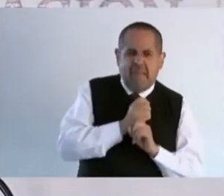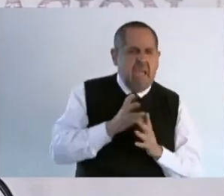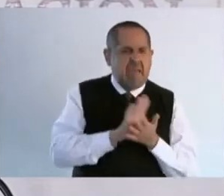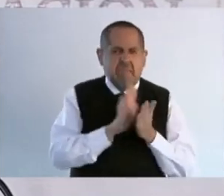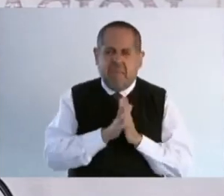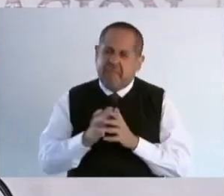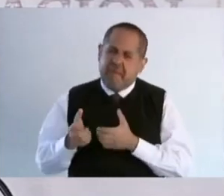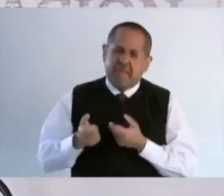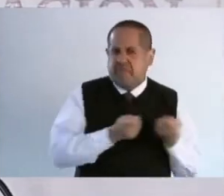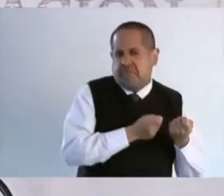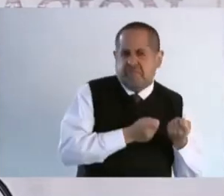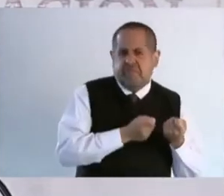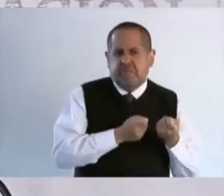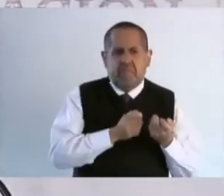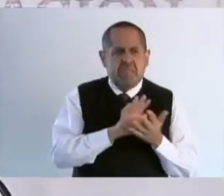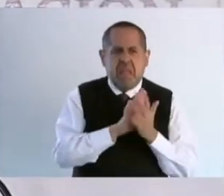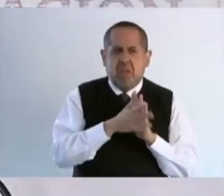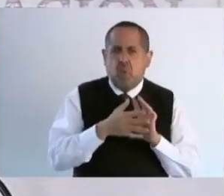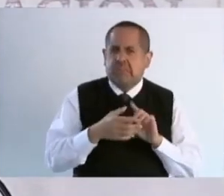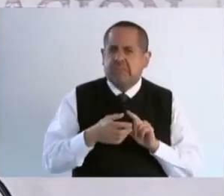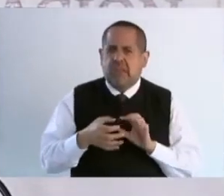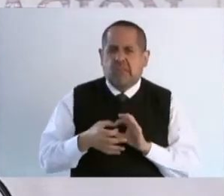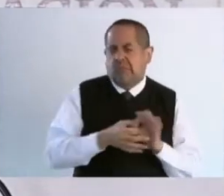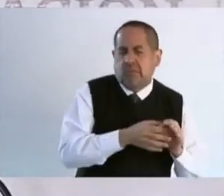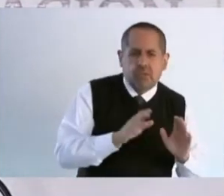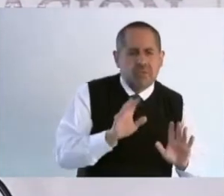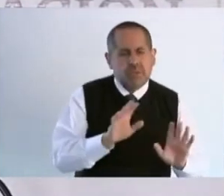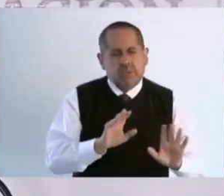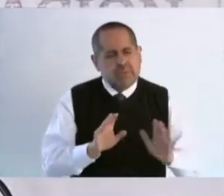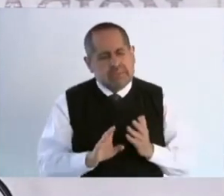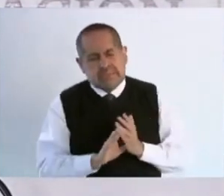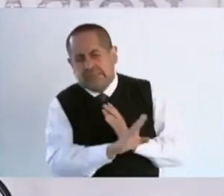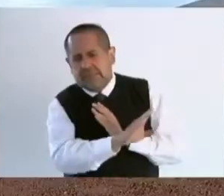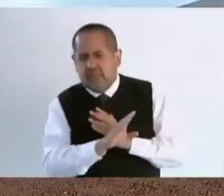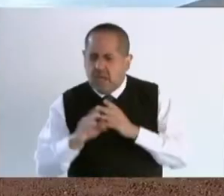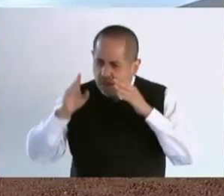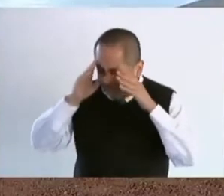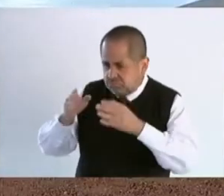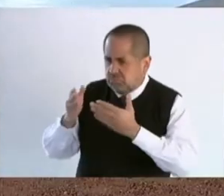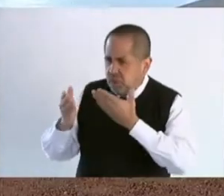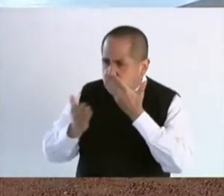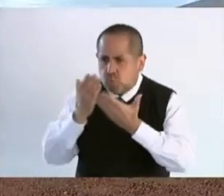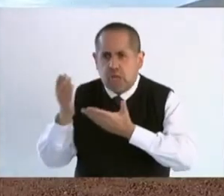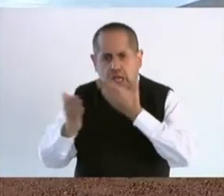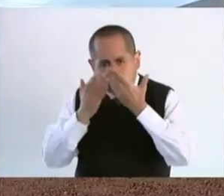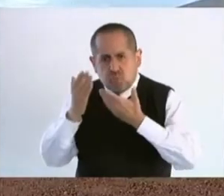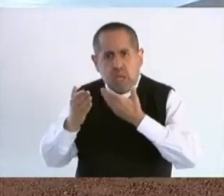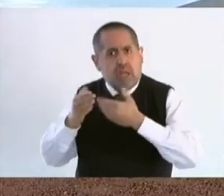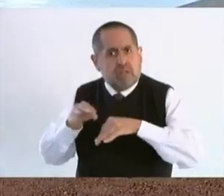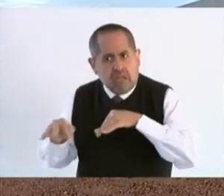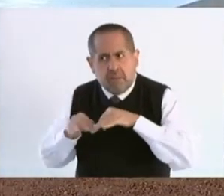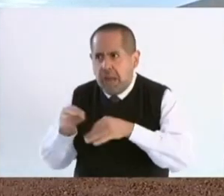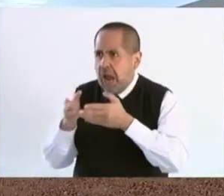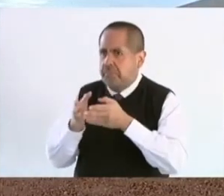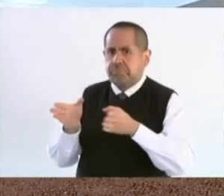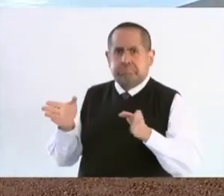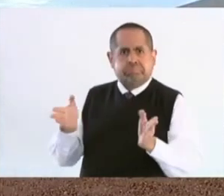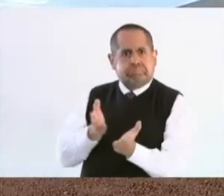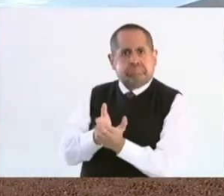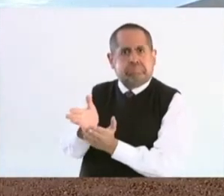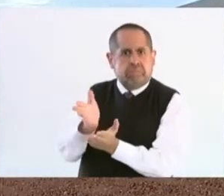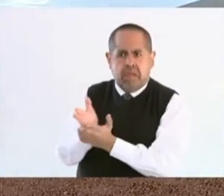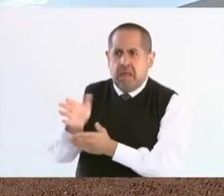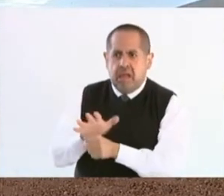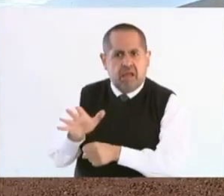y la delincuencia, que tengan siempre abierto el camino, la